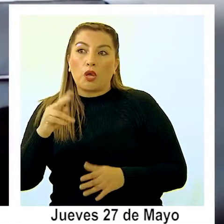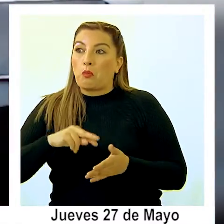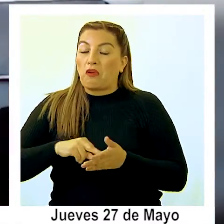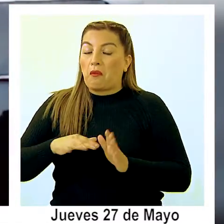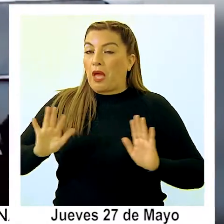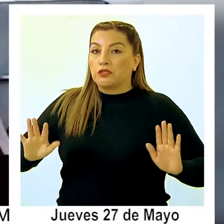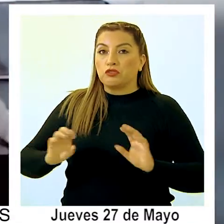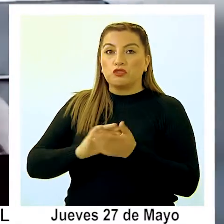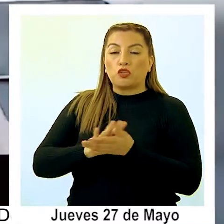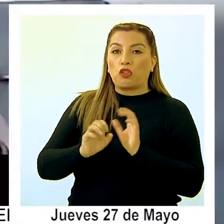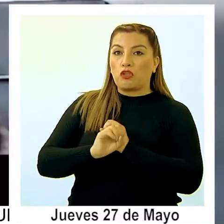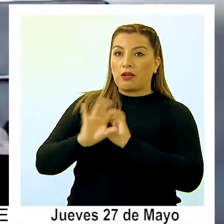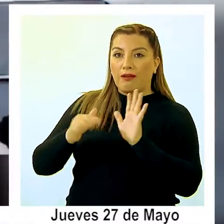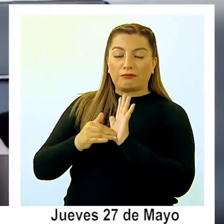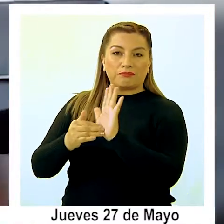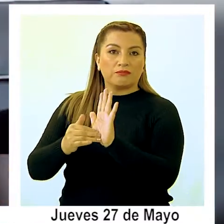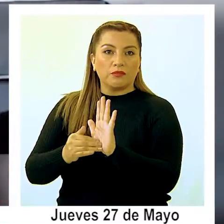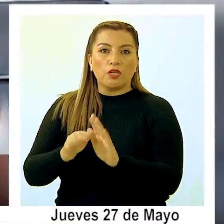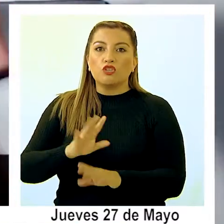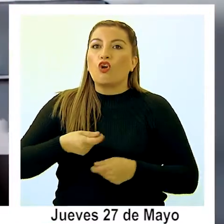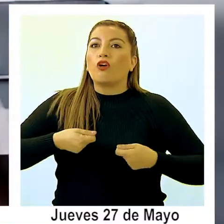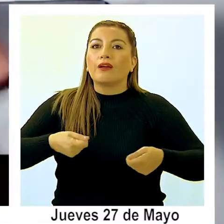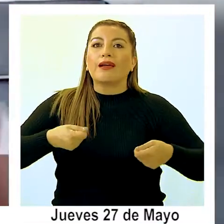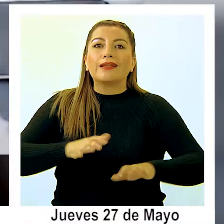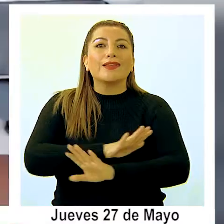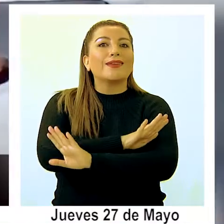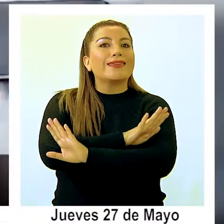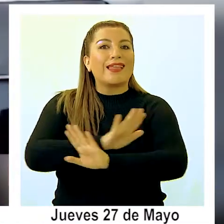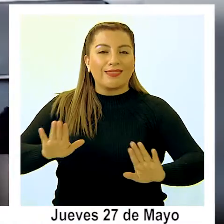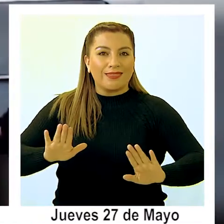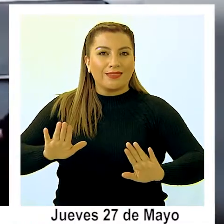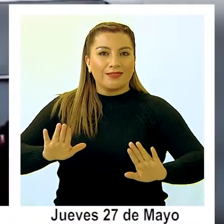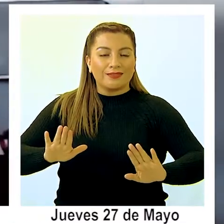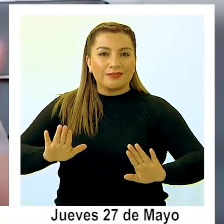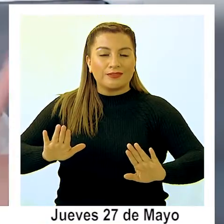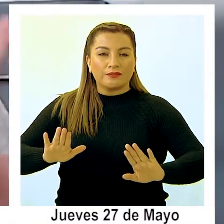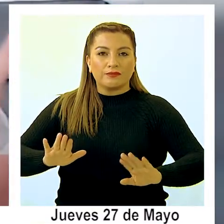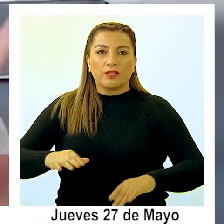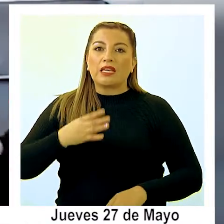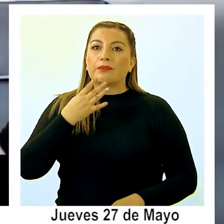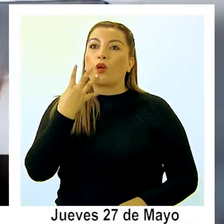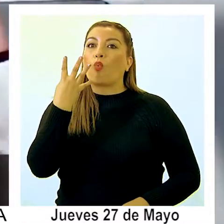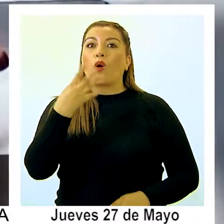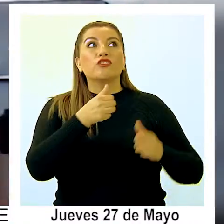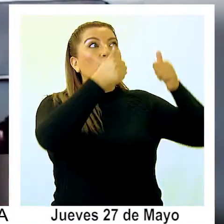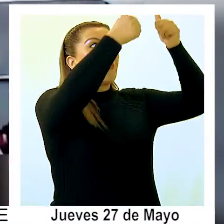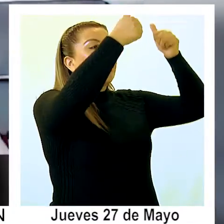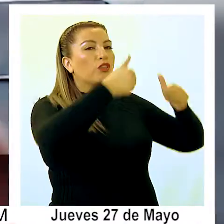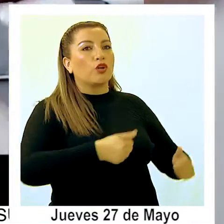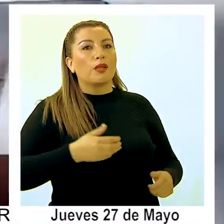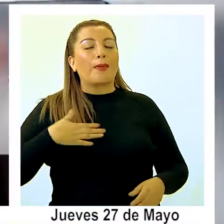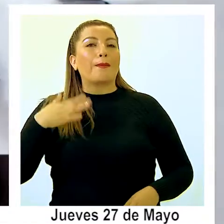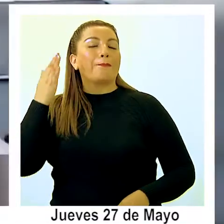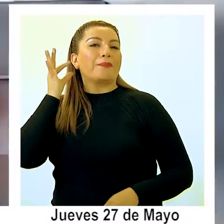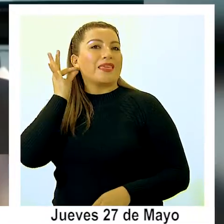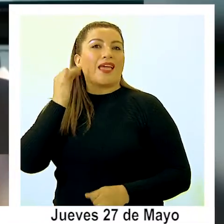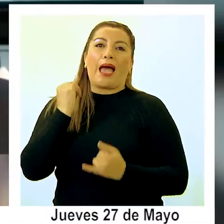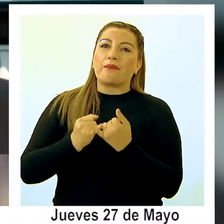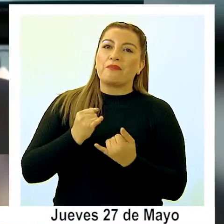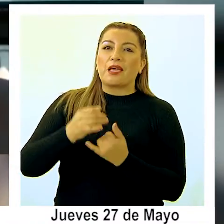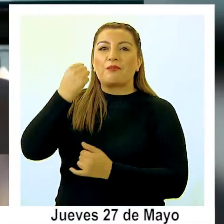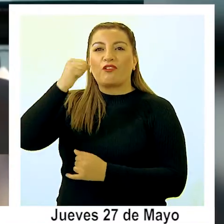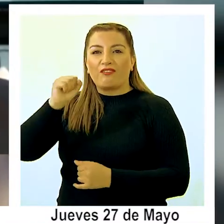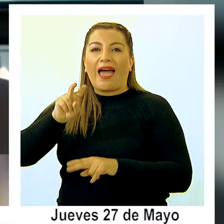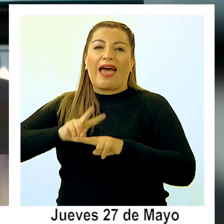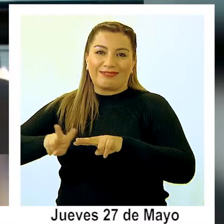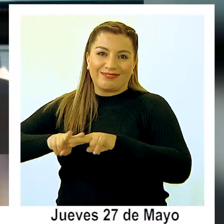conmigo, pero nosotros no gastamos ni un peso más. Y cuatro pendones que una amiga porciada mandó a hacer. Lo